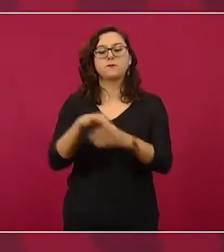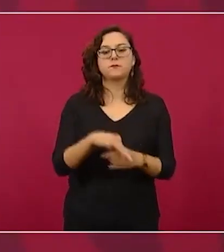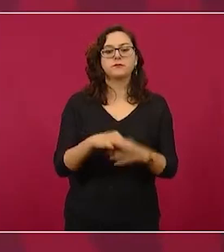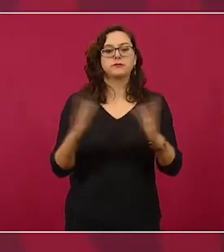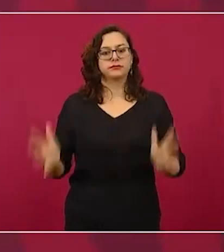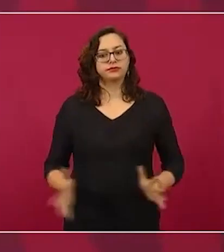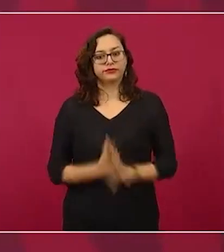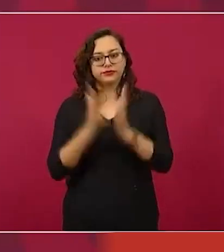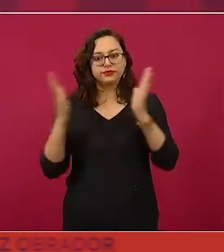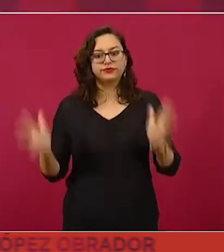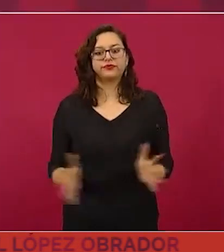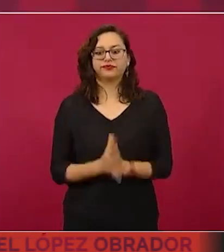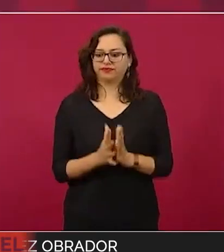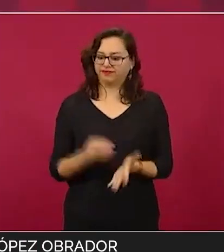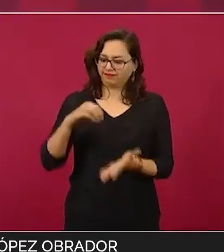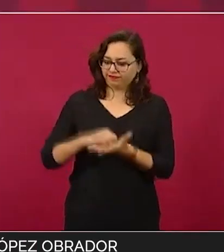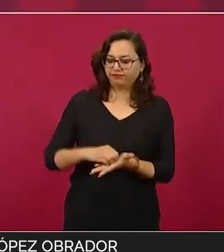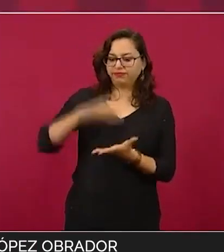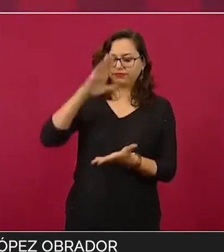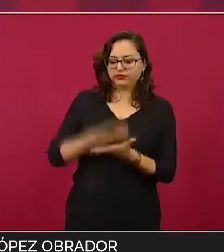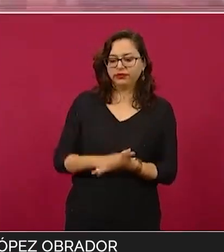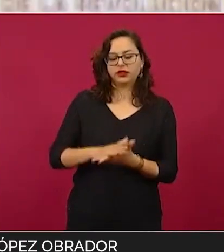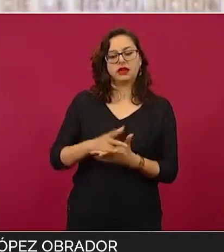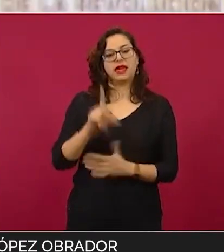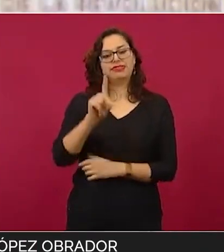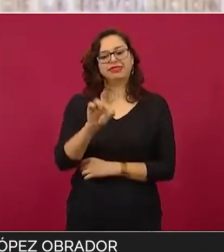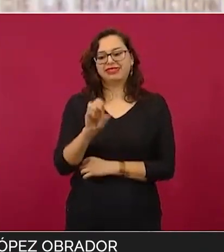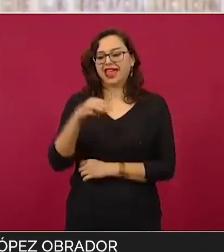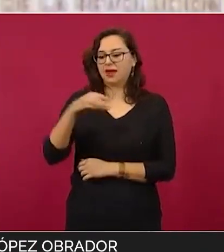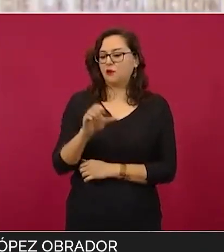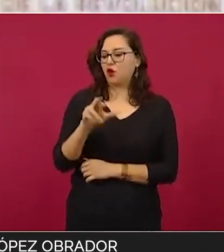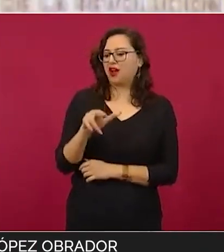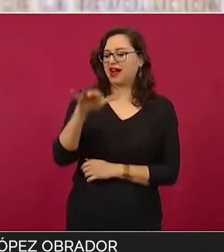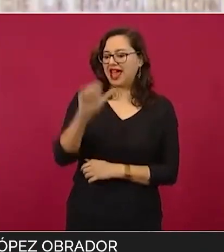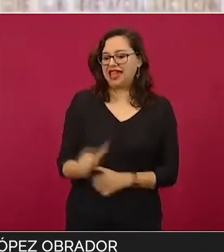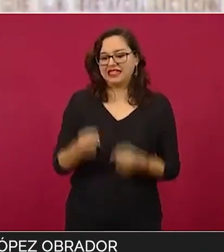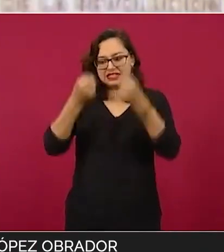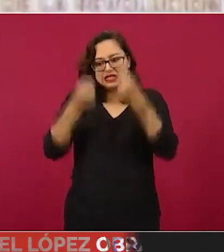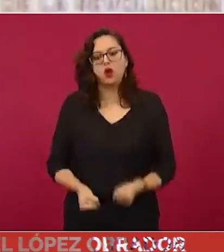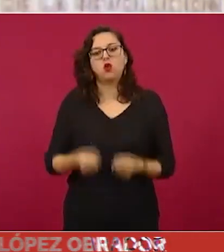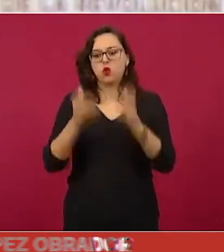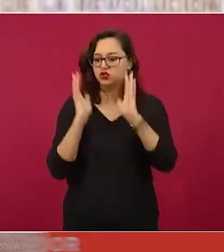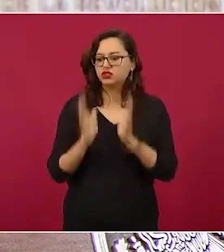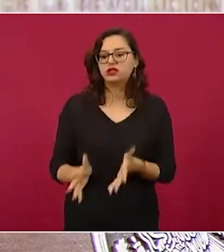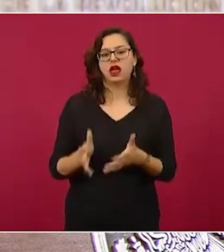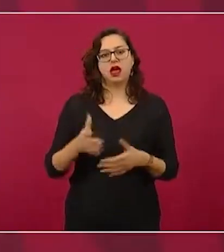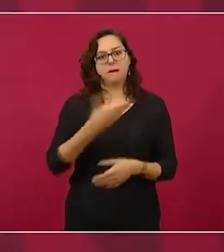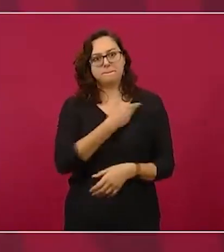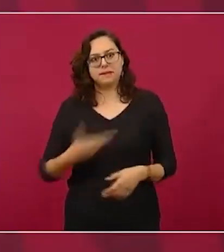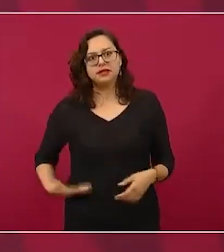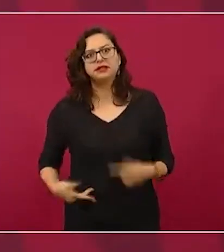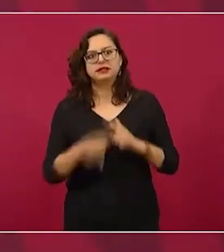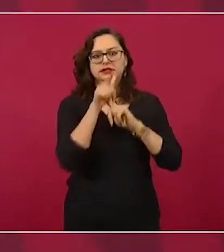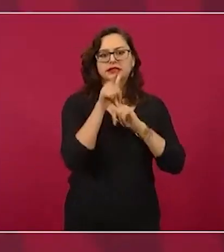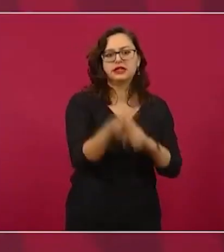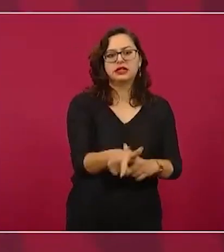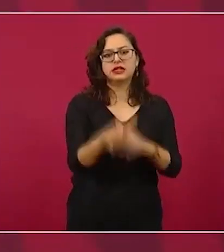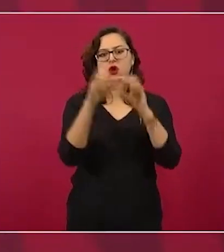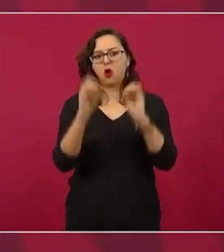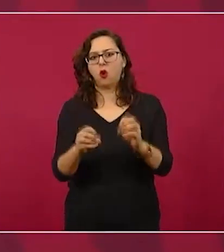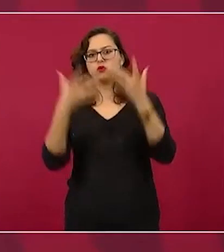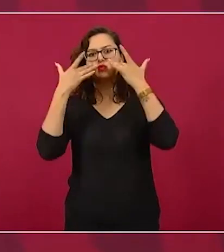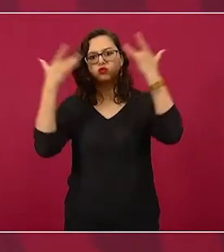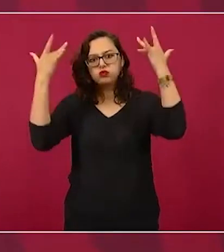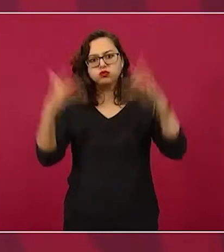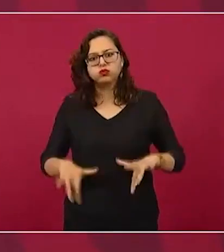dijo que presentará formalmente al INE un plan de austeridad para llevar a cabo la consulta de revocación de mandato, pues lo que buscan es que se instalen